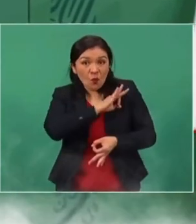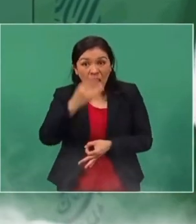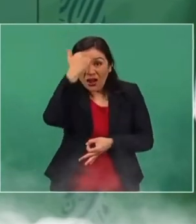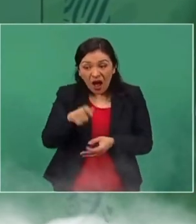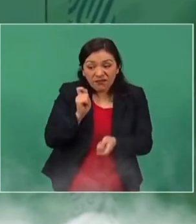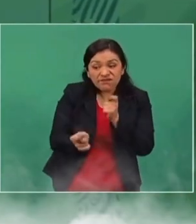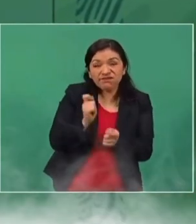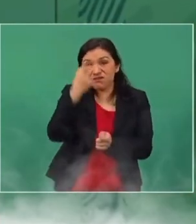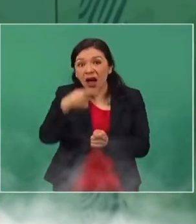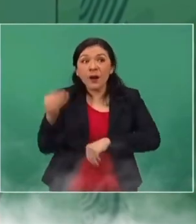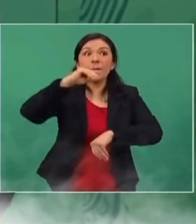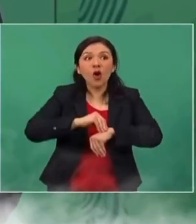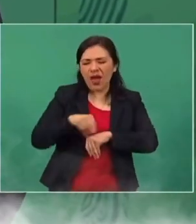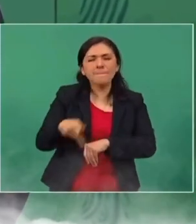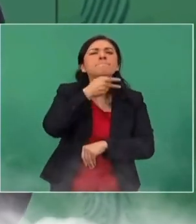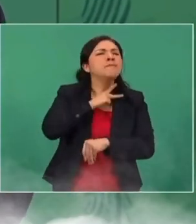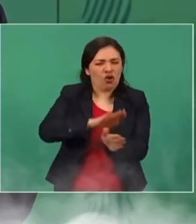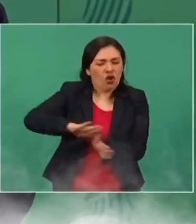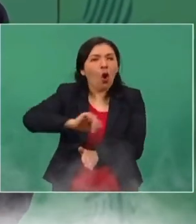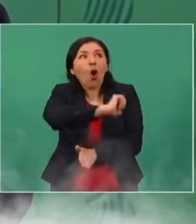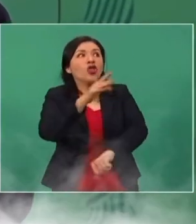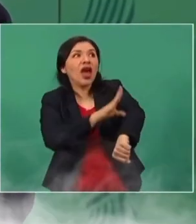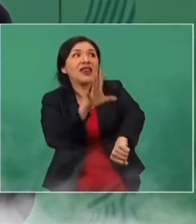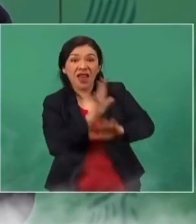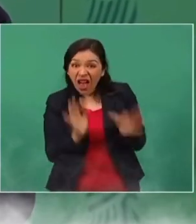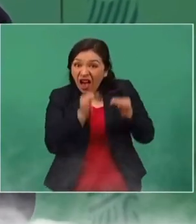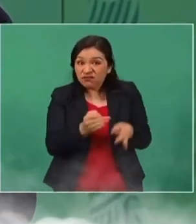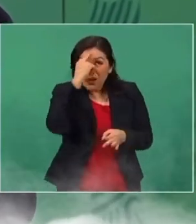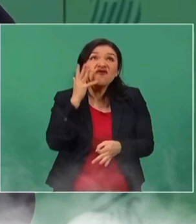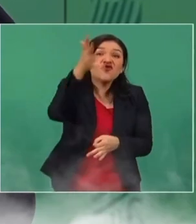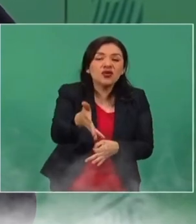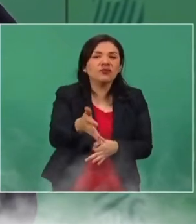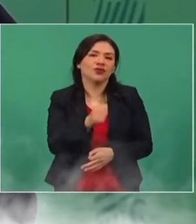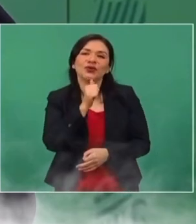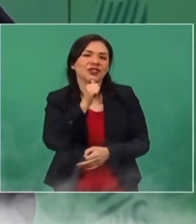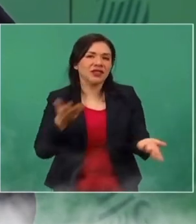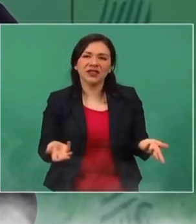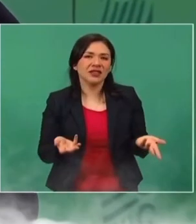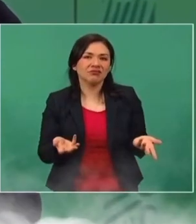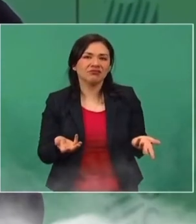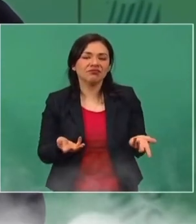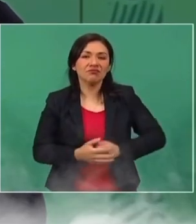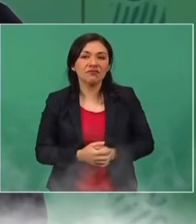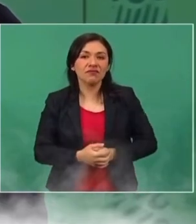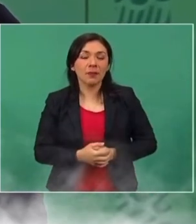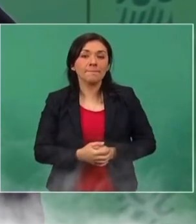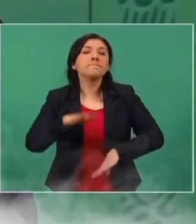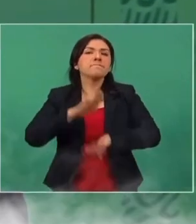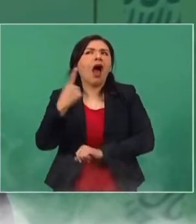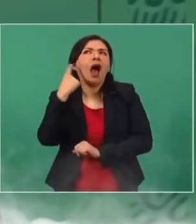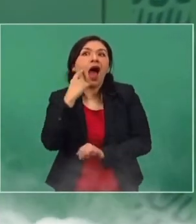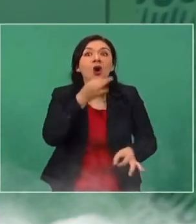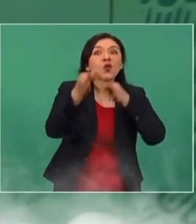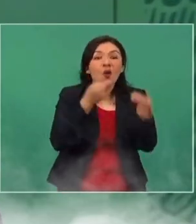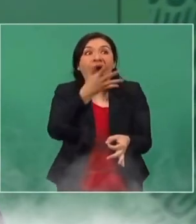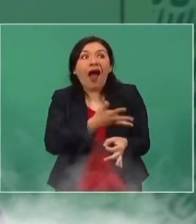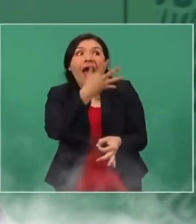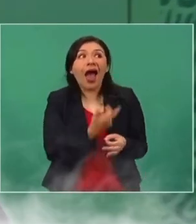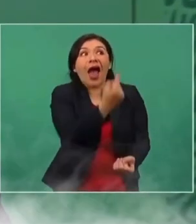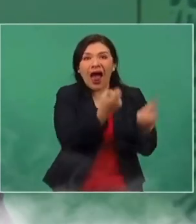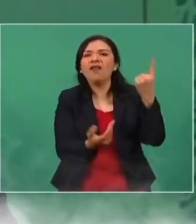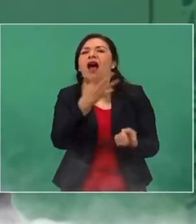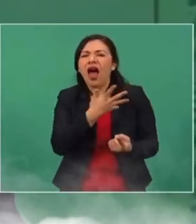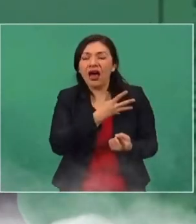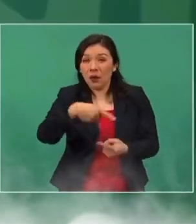suficiente para crear los sustitutos o las nuevas energías. Es más la propaganda que